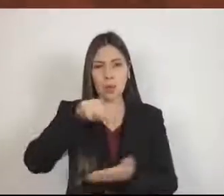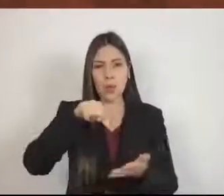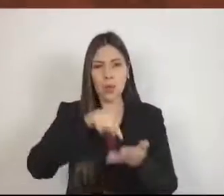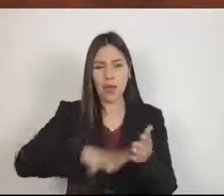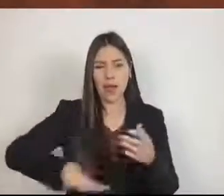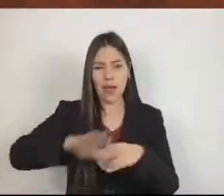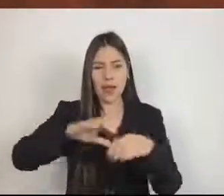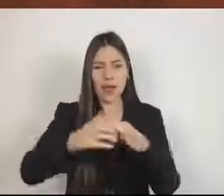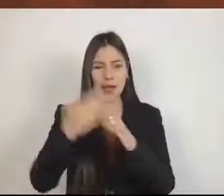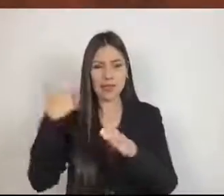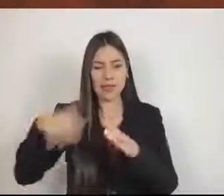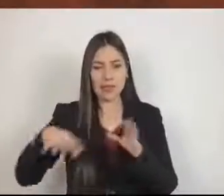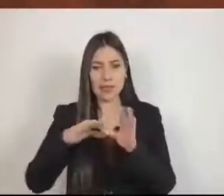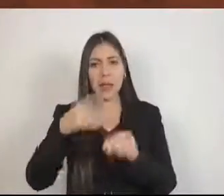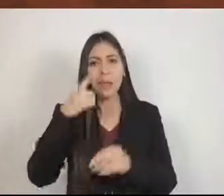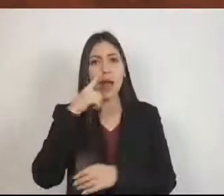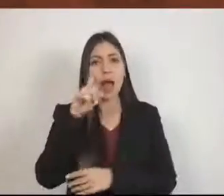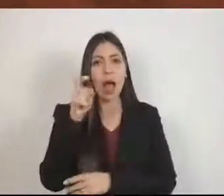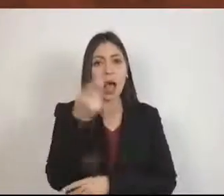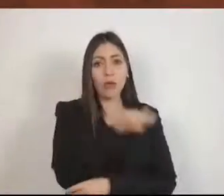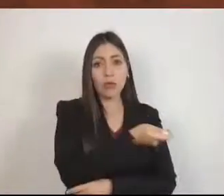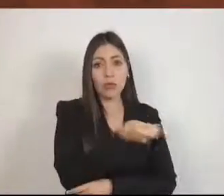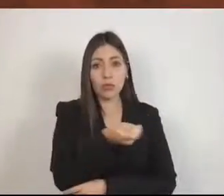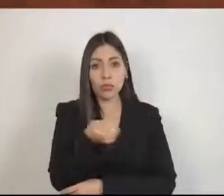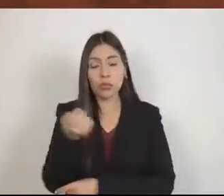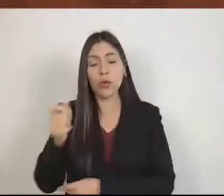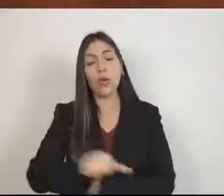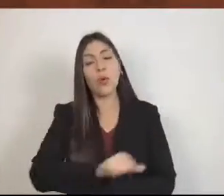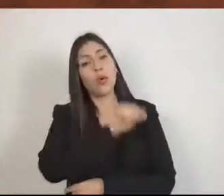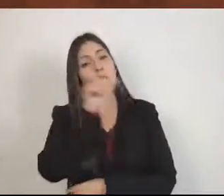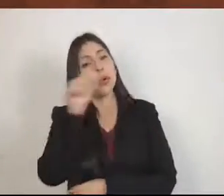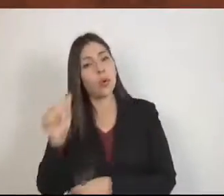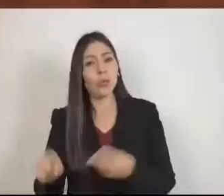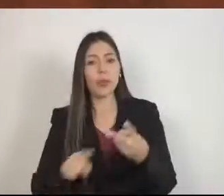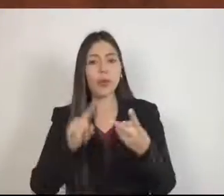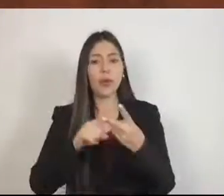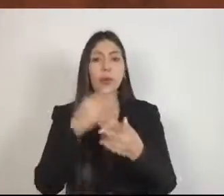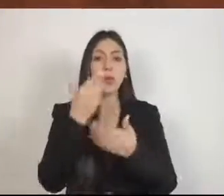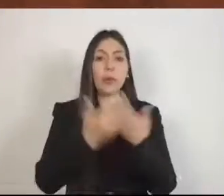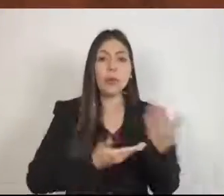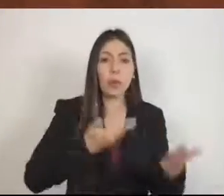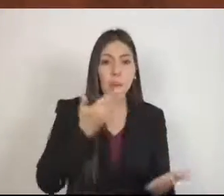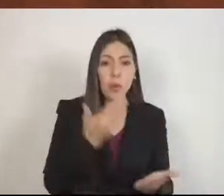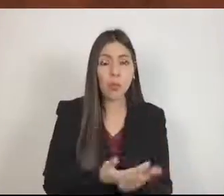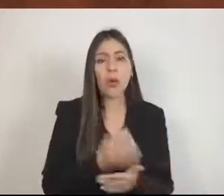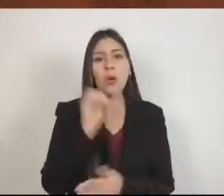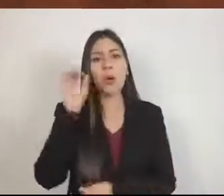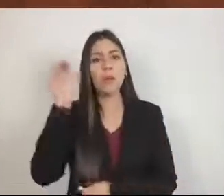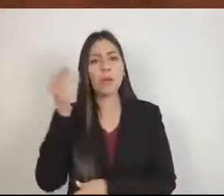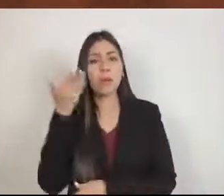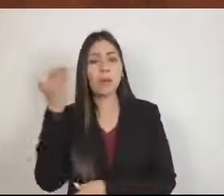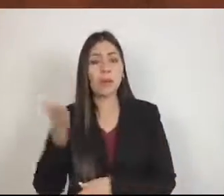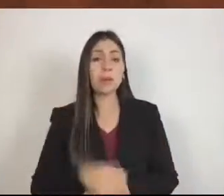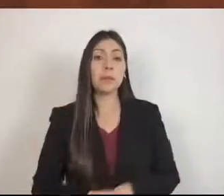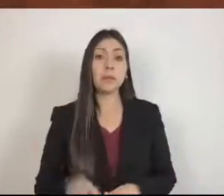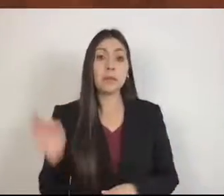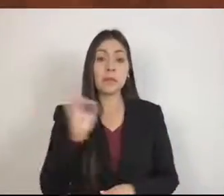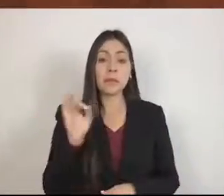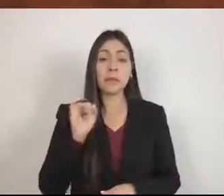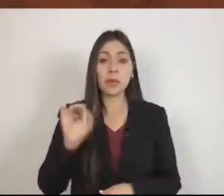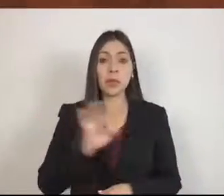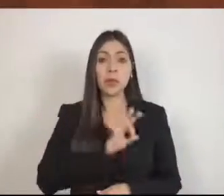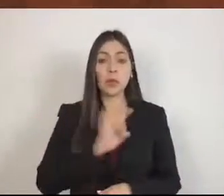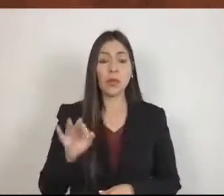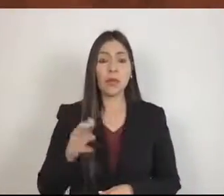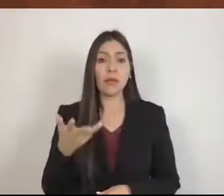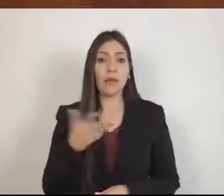o solicitud o propuesta de haber o de existir subsidios para la semilla, porque eso es